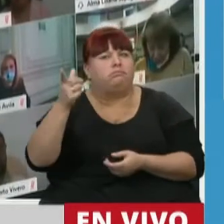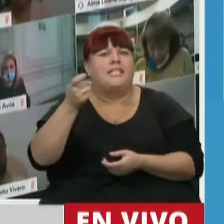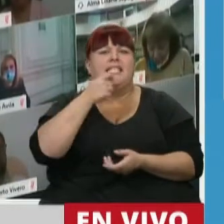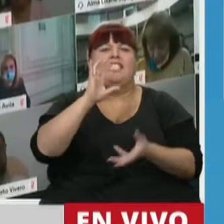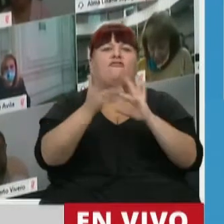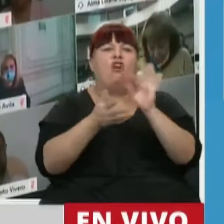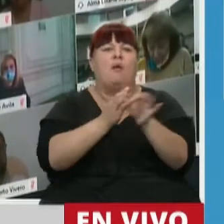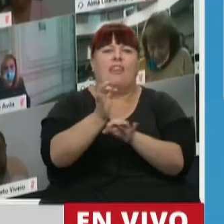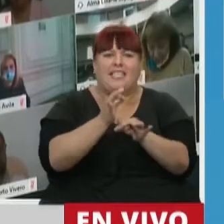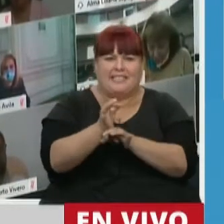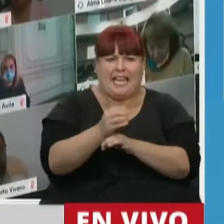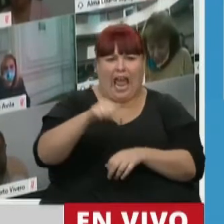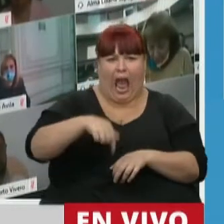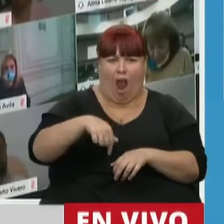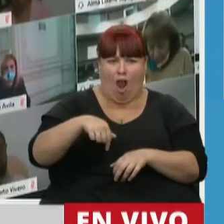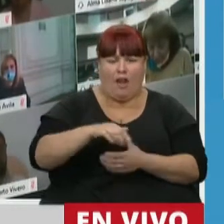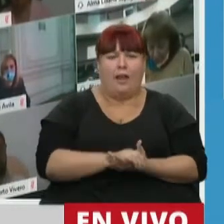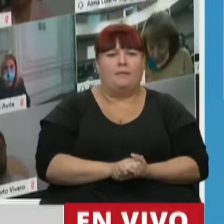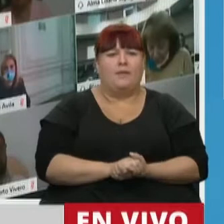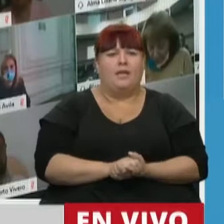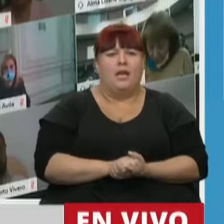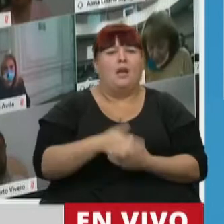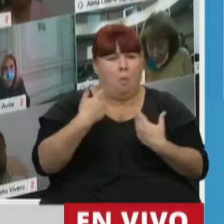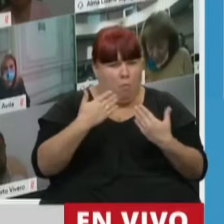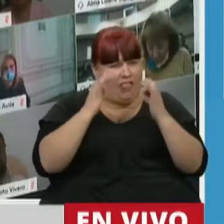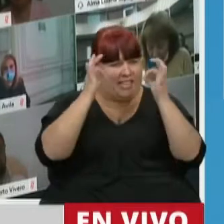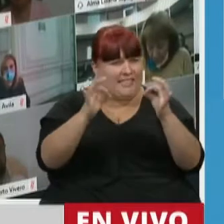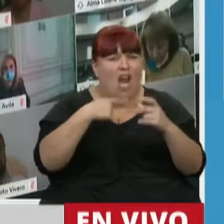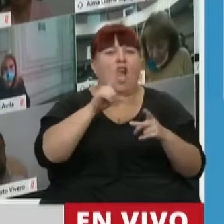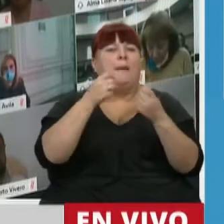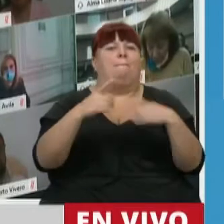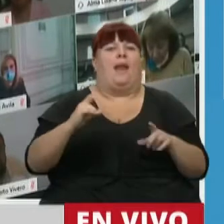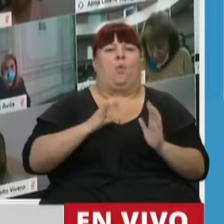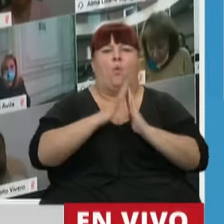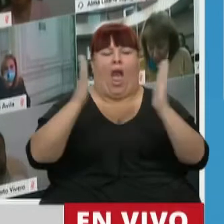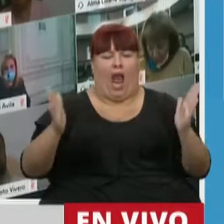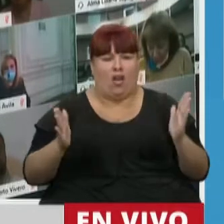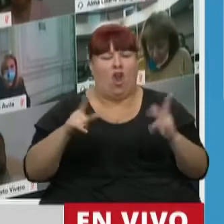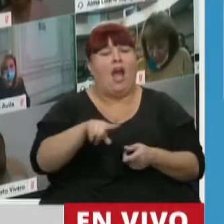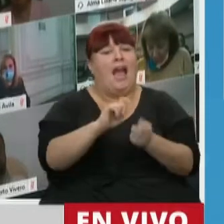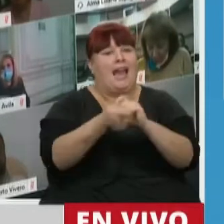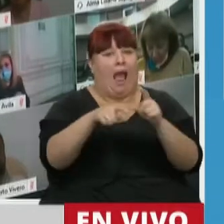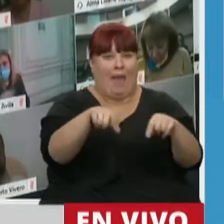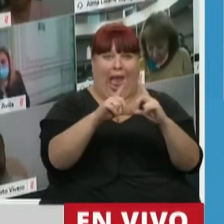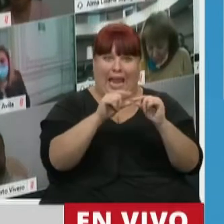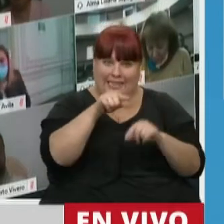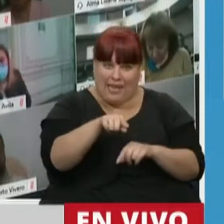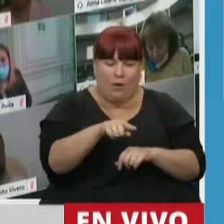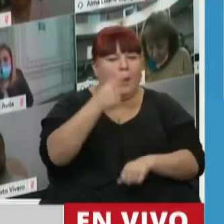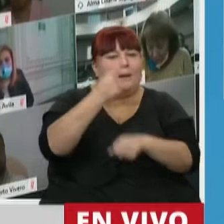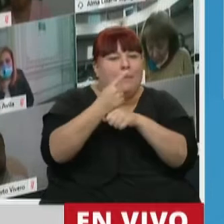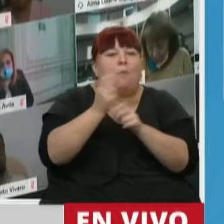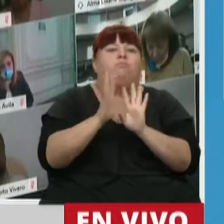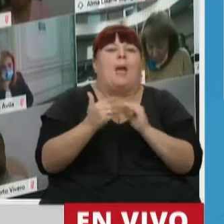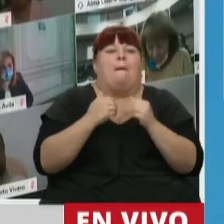modalidad educativa que estamos teniendo va a alcanzar para no perder el año. La reforma de este artículo es el primer